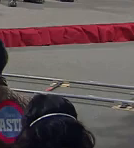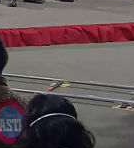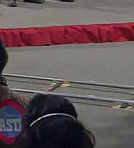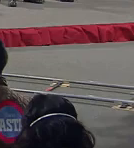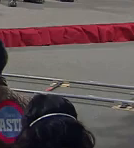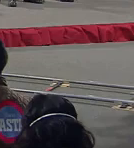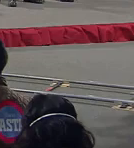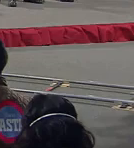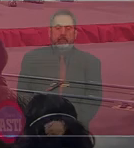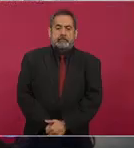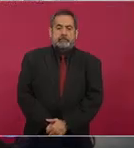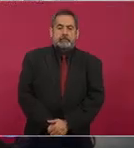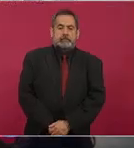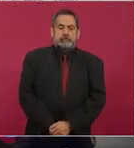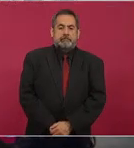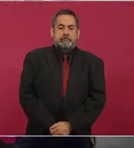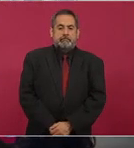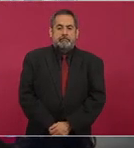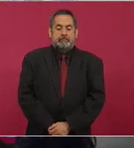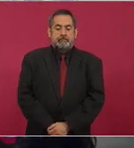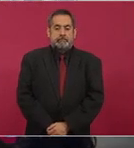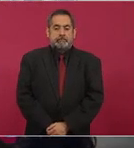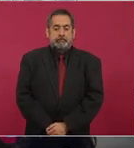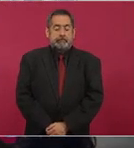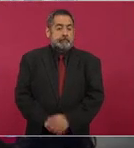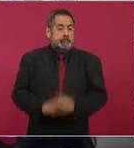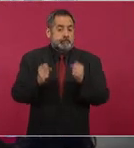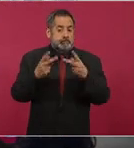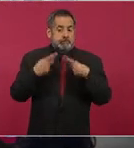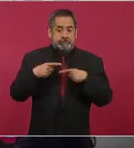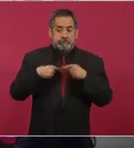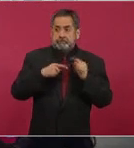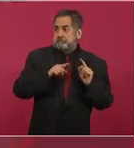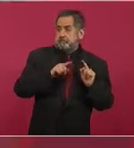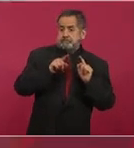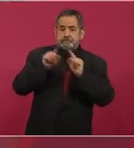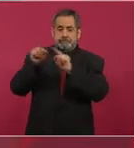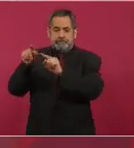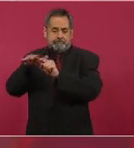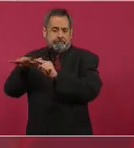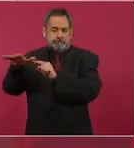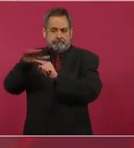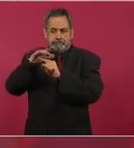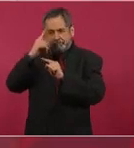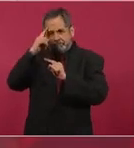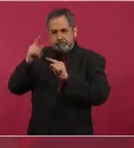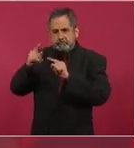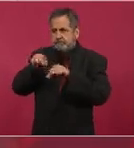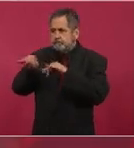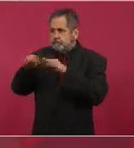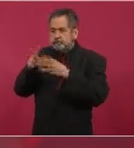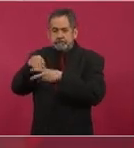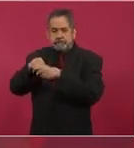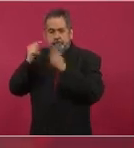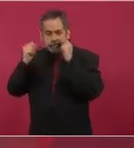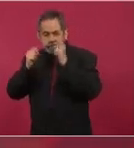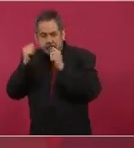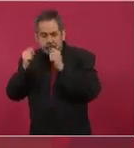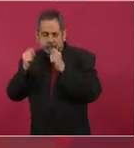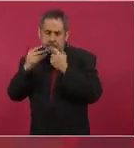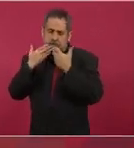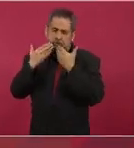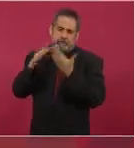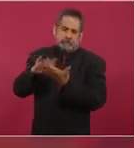la vida allá, en el turismo. Por eso debemos de tener mucha